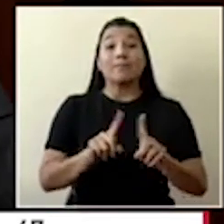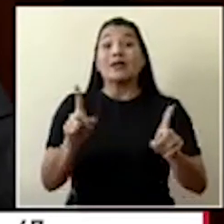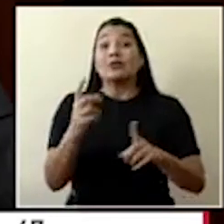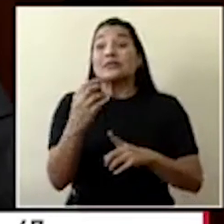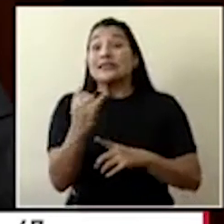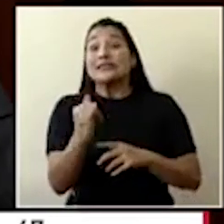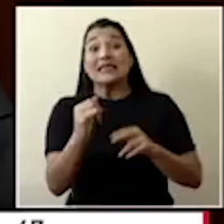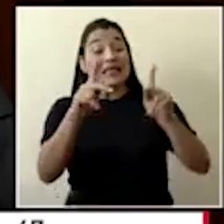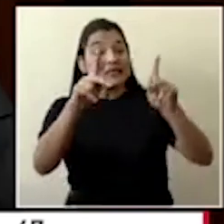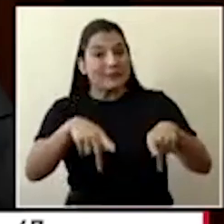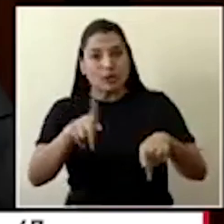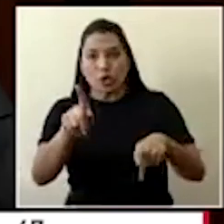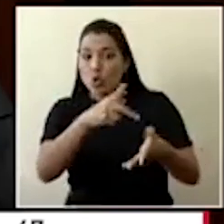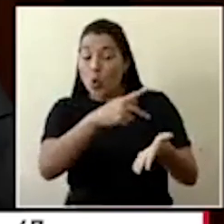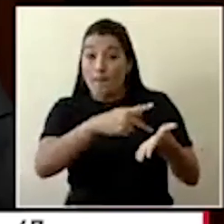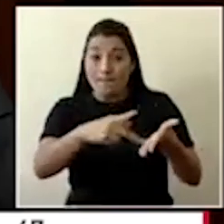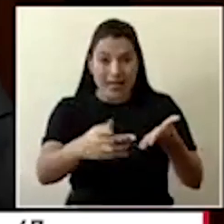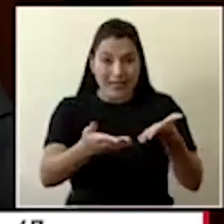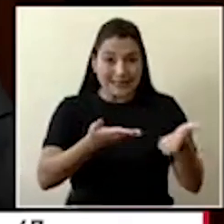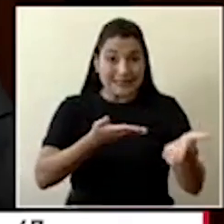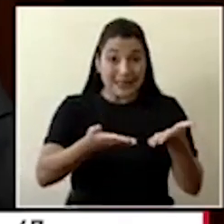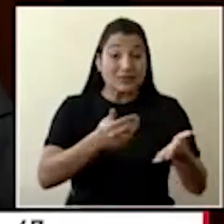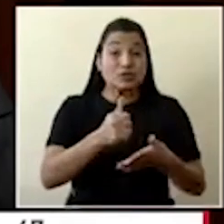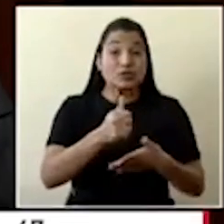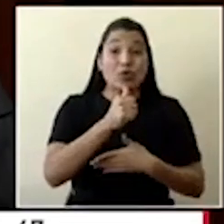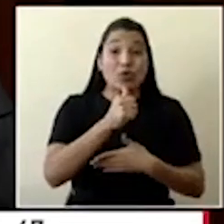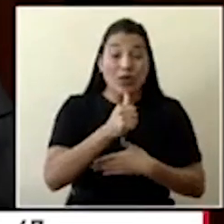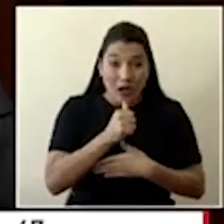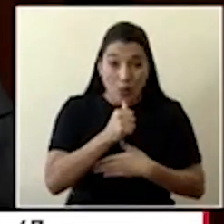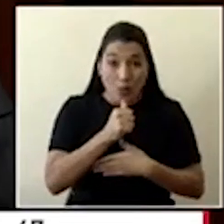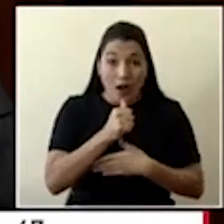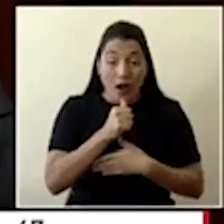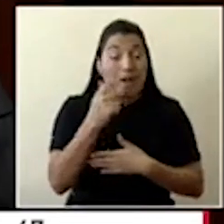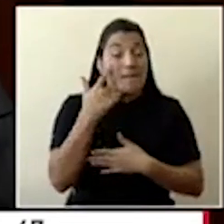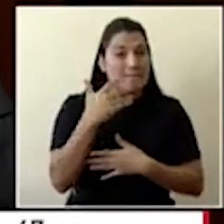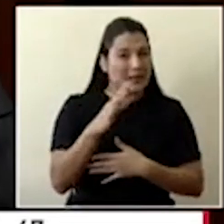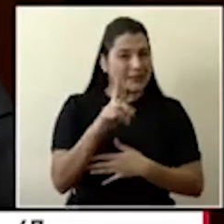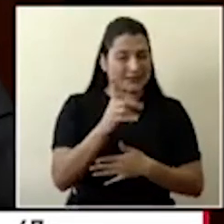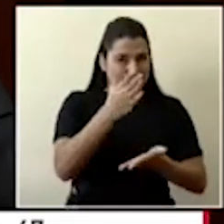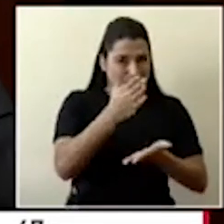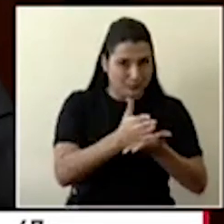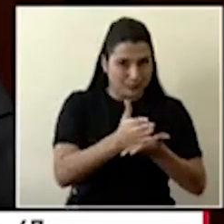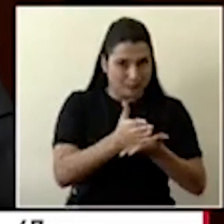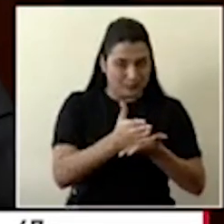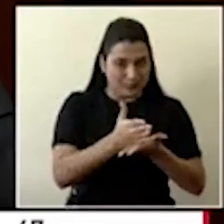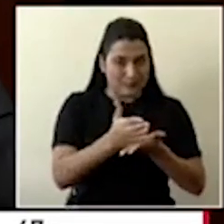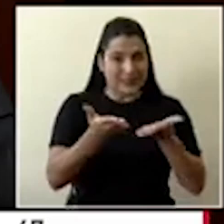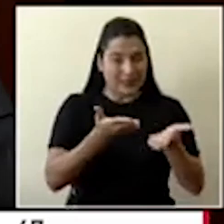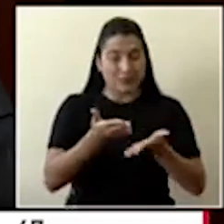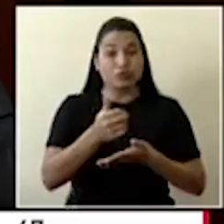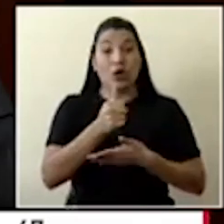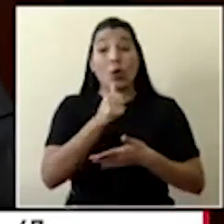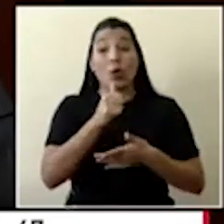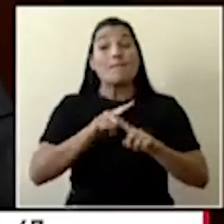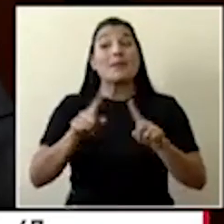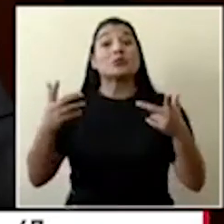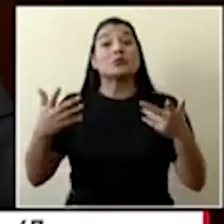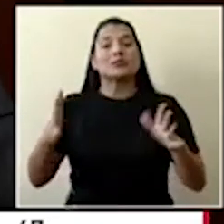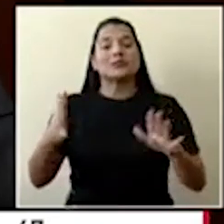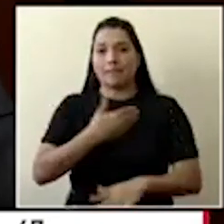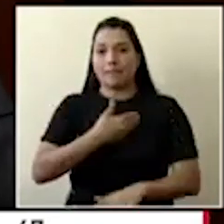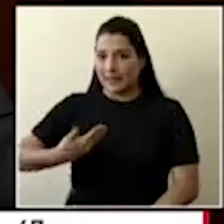respectivo en estos tiempos. Pero yo quiero hacer un llamado importante porque ya el presidente lo ha indicado